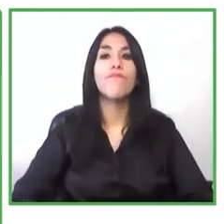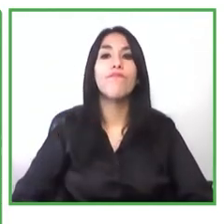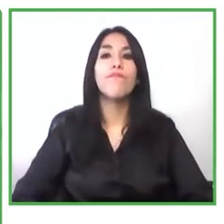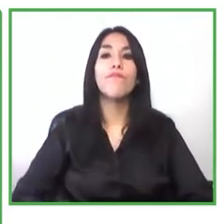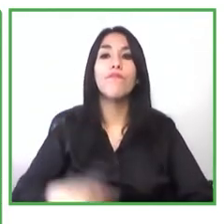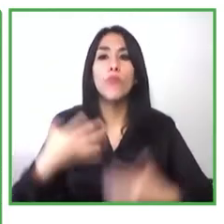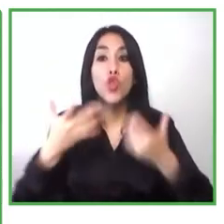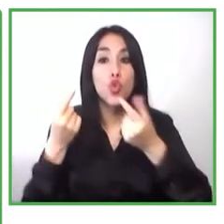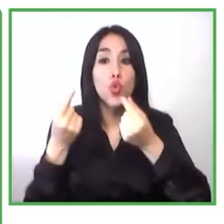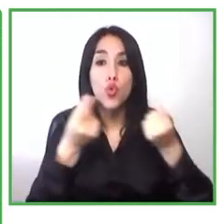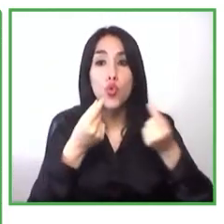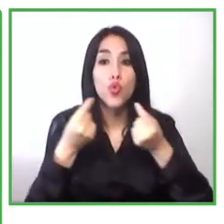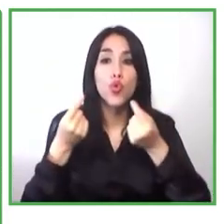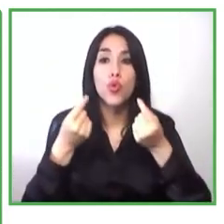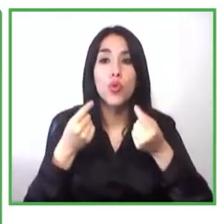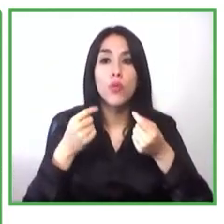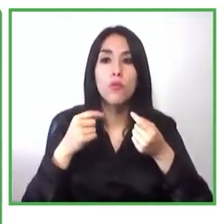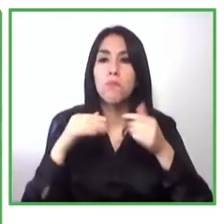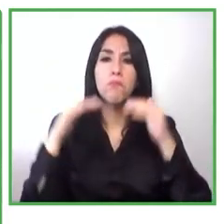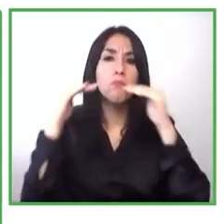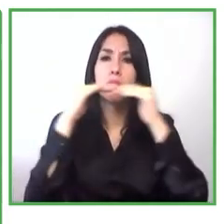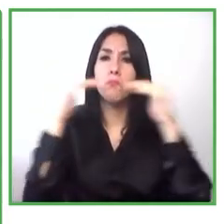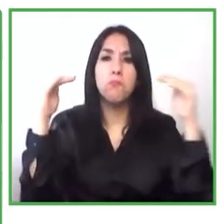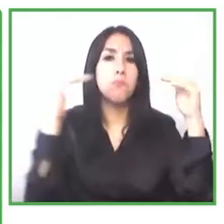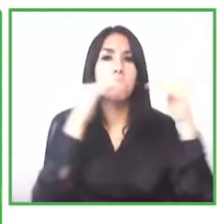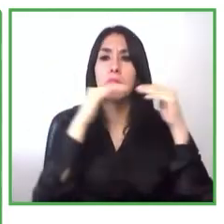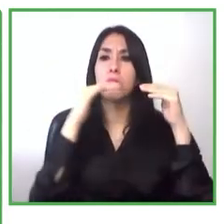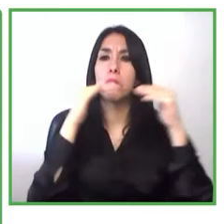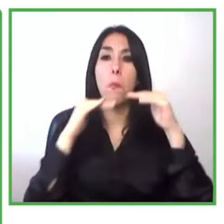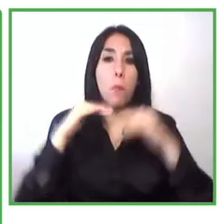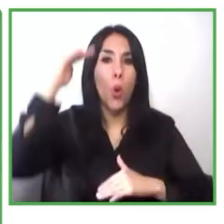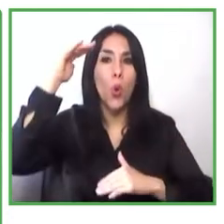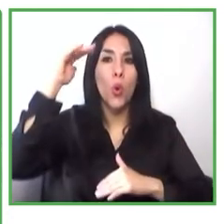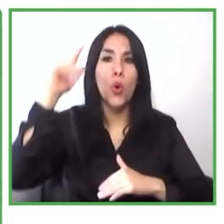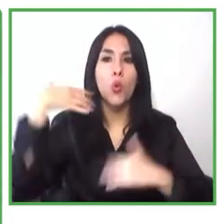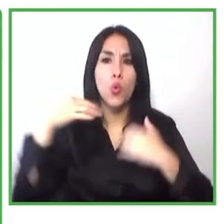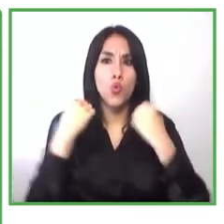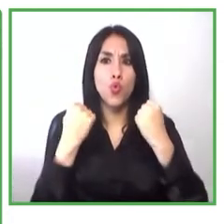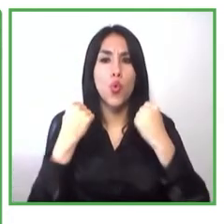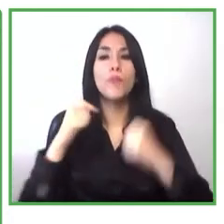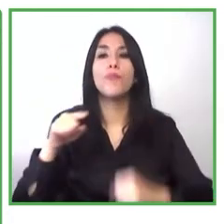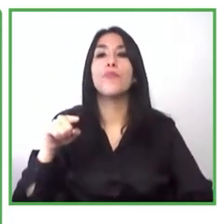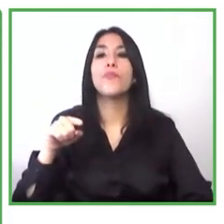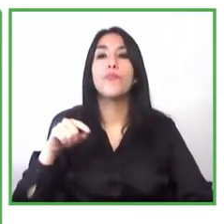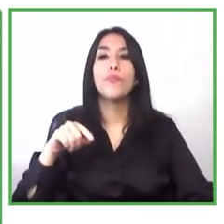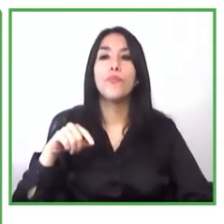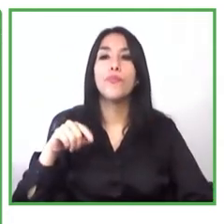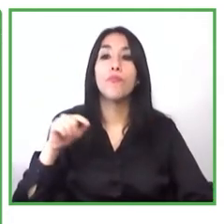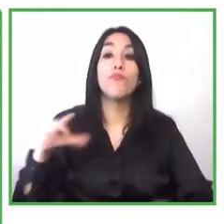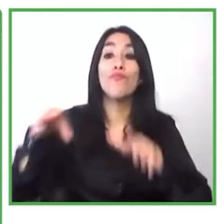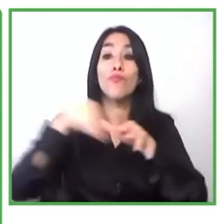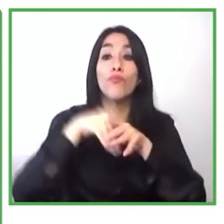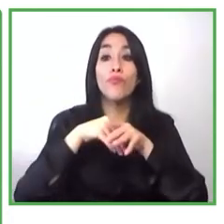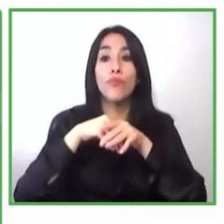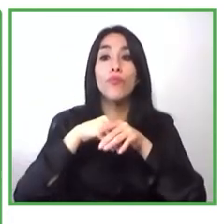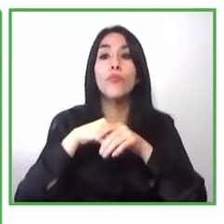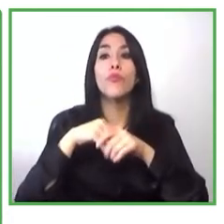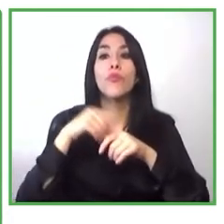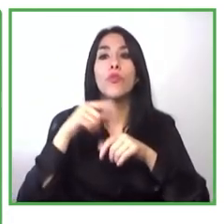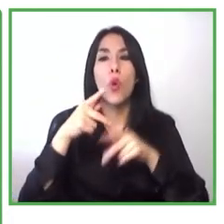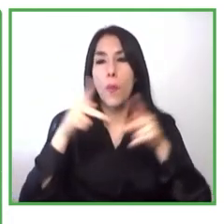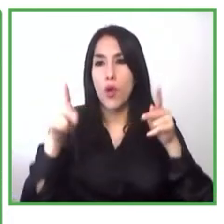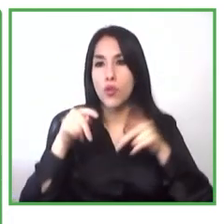más fuertes, complejas de lo que se necesita para la inclusión laboral. Y lo único que se hacía con este camino de utilizar el